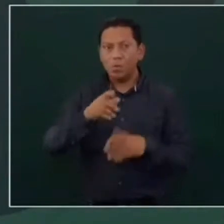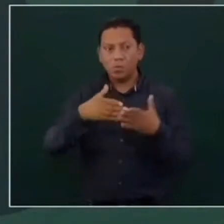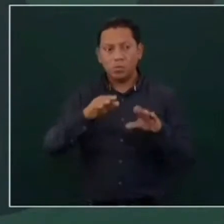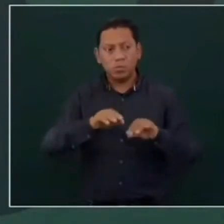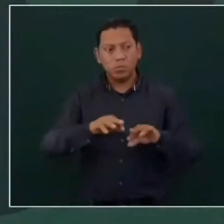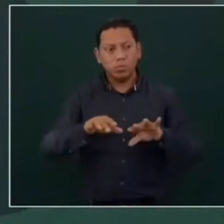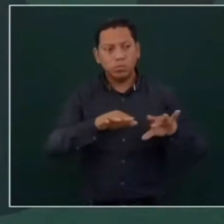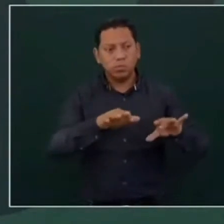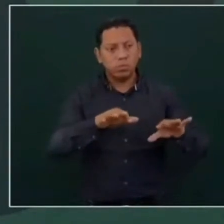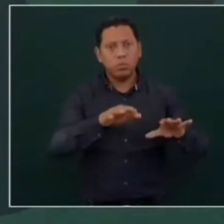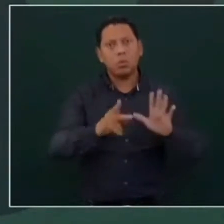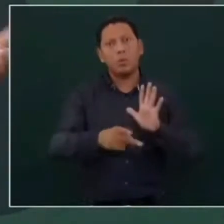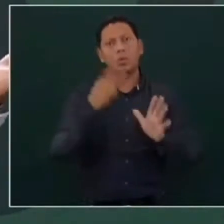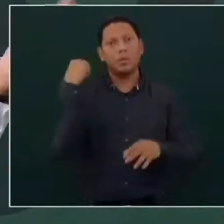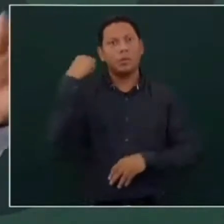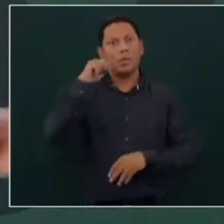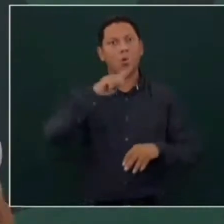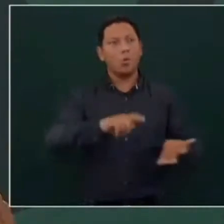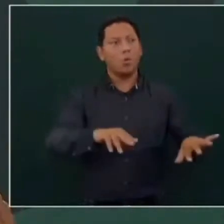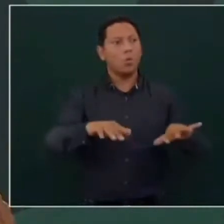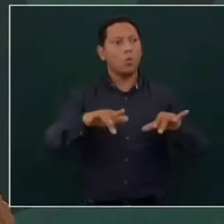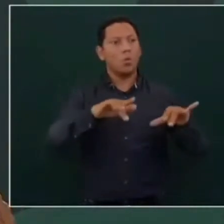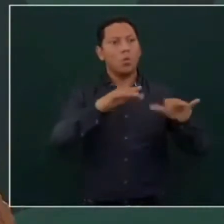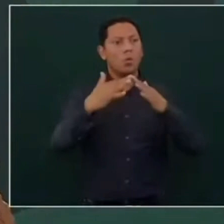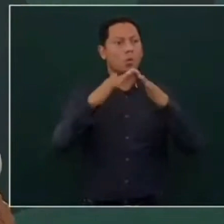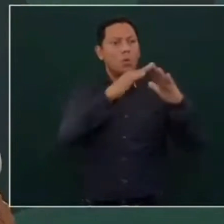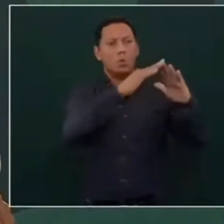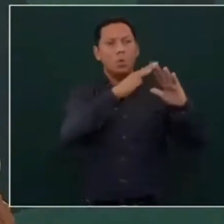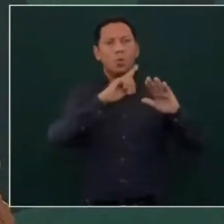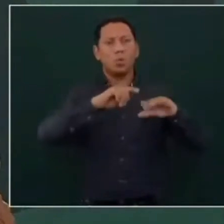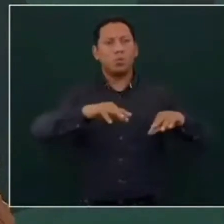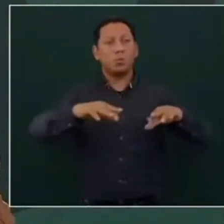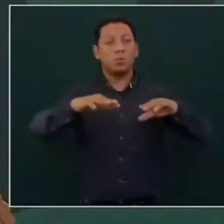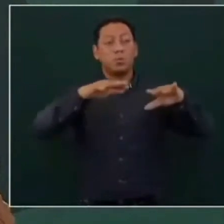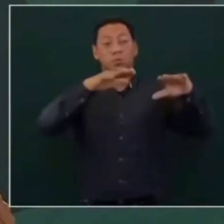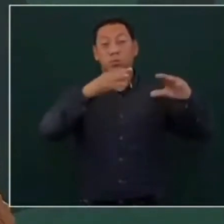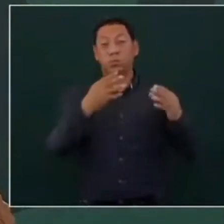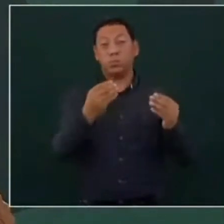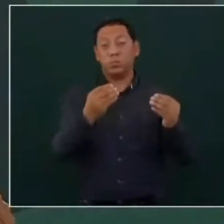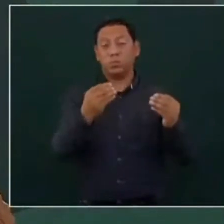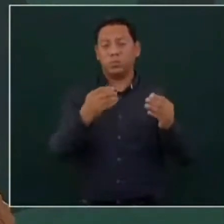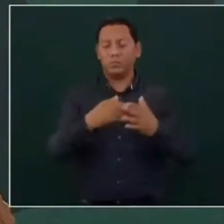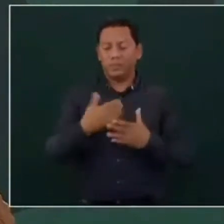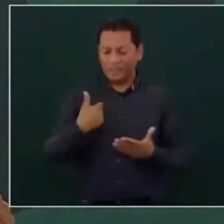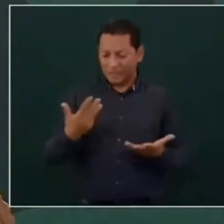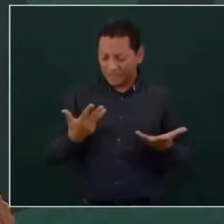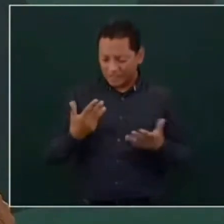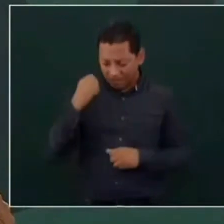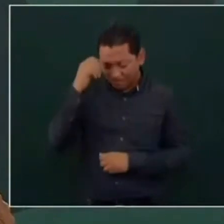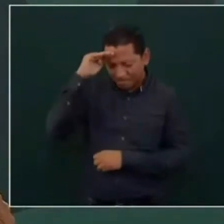Entonces, fue una afrenta y tuve que sacar un decreto